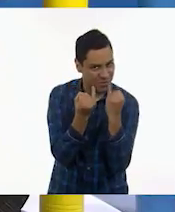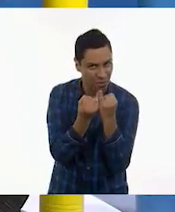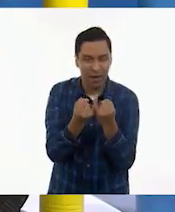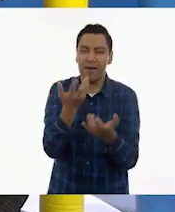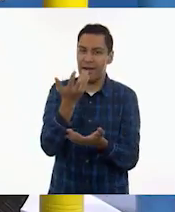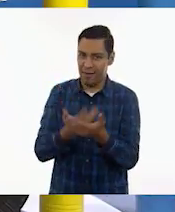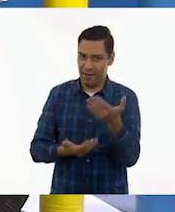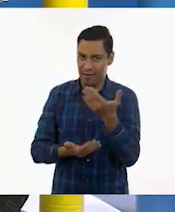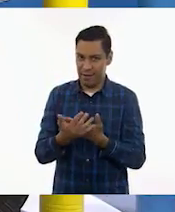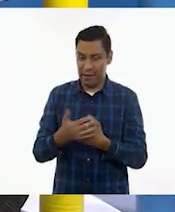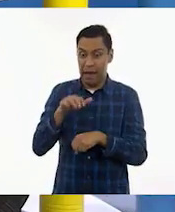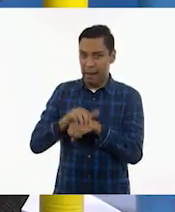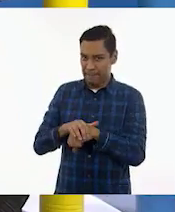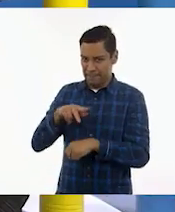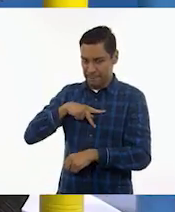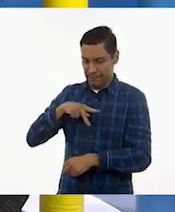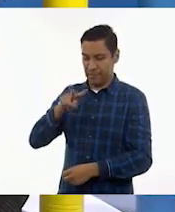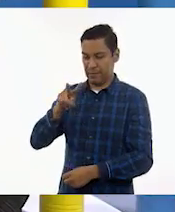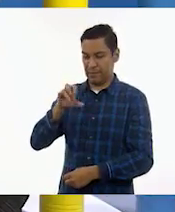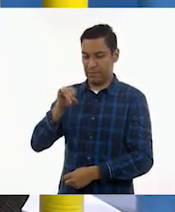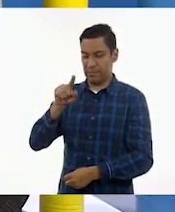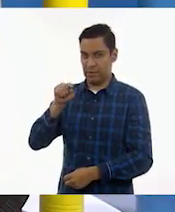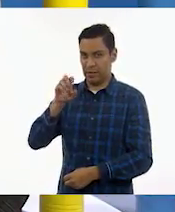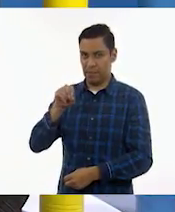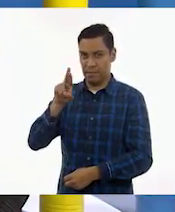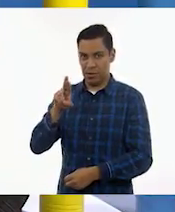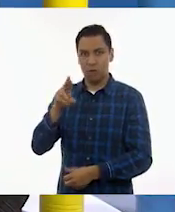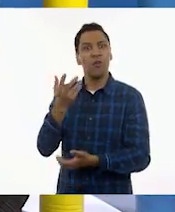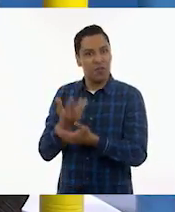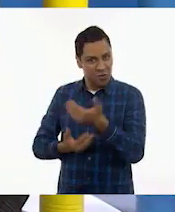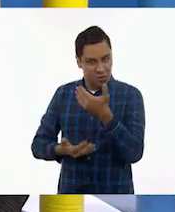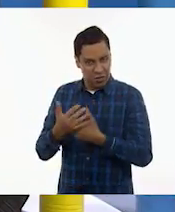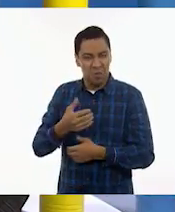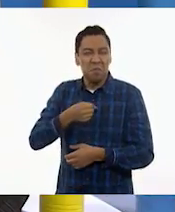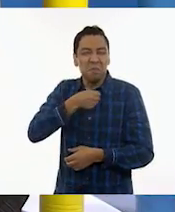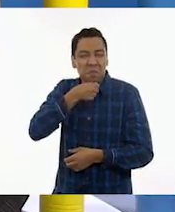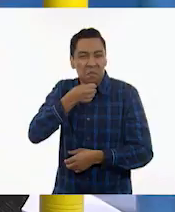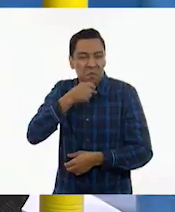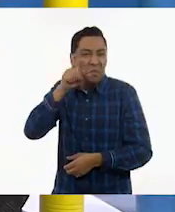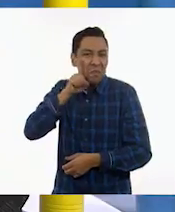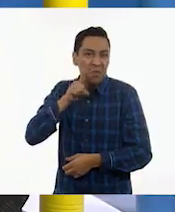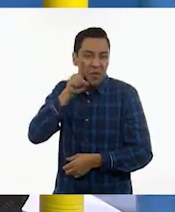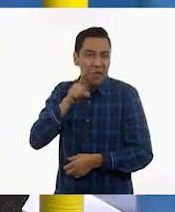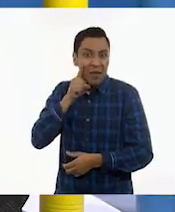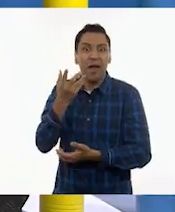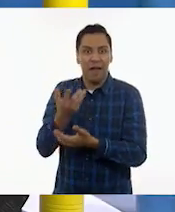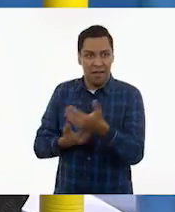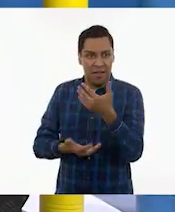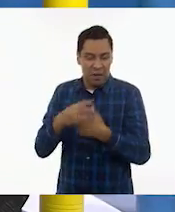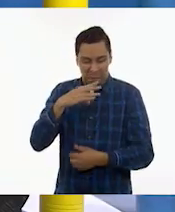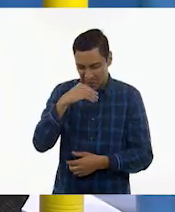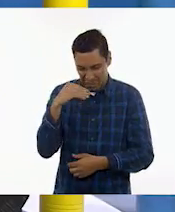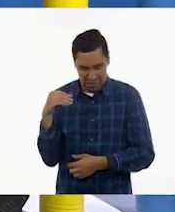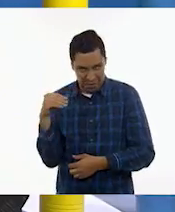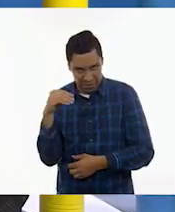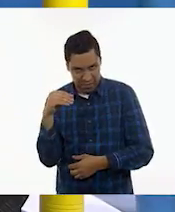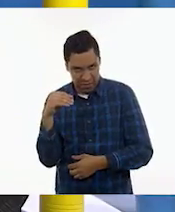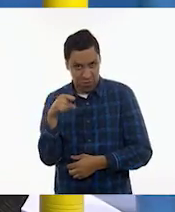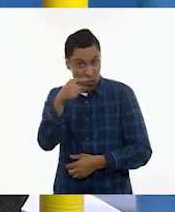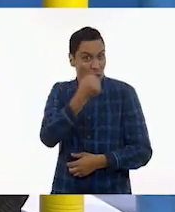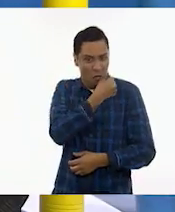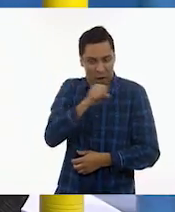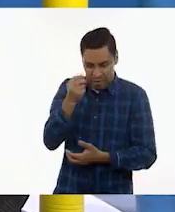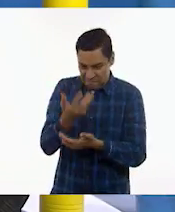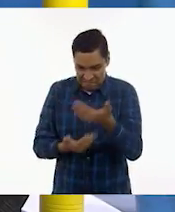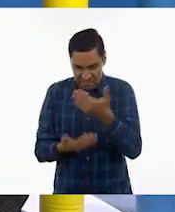Mi amigo Víctor Carvajal me hizo a la vieja Ixmucané. Si alguien entre ustedes tiene mucha habilidad con sus manos,